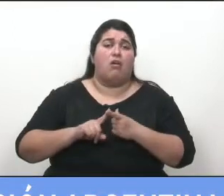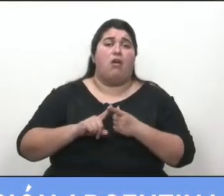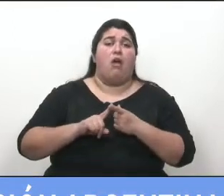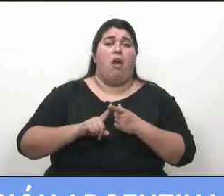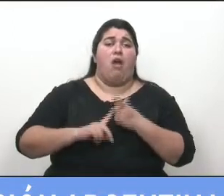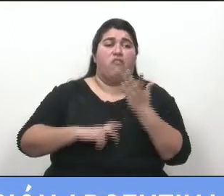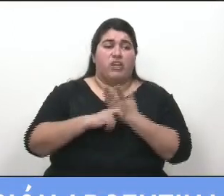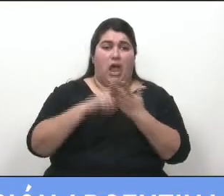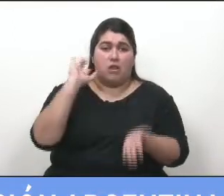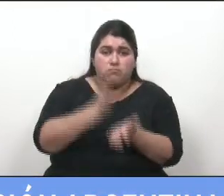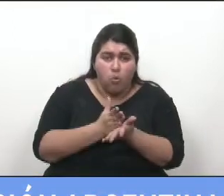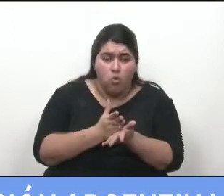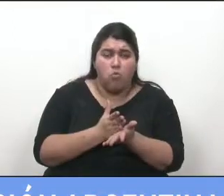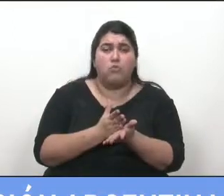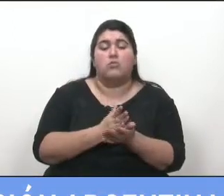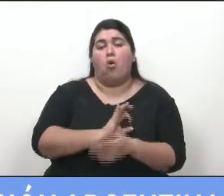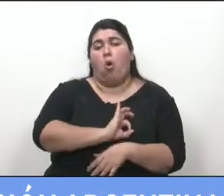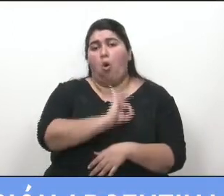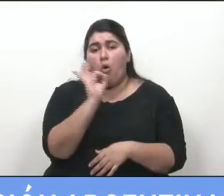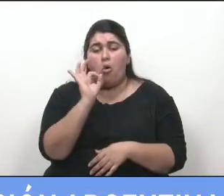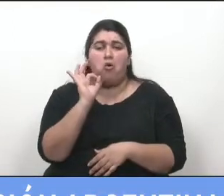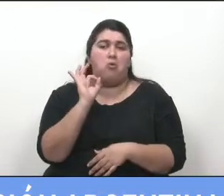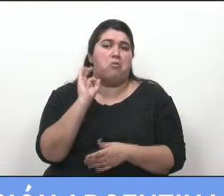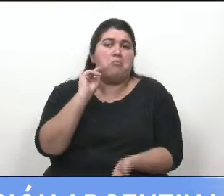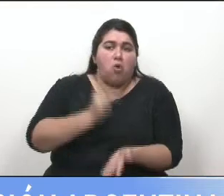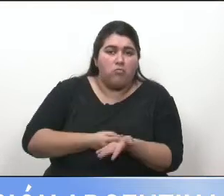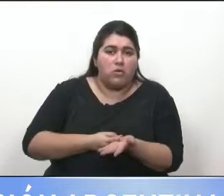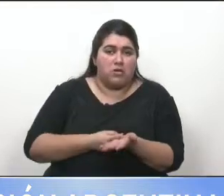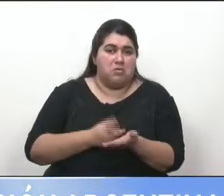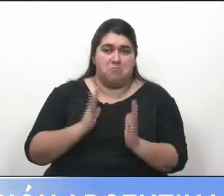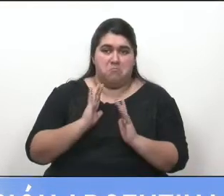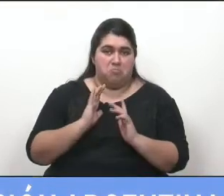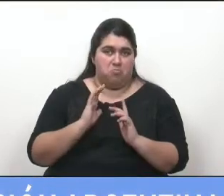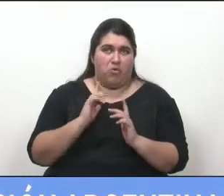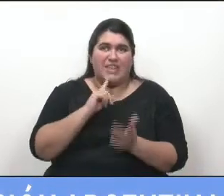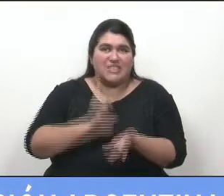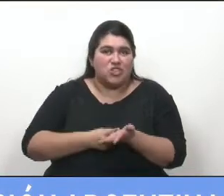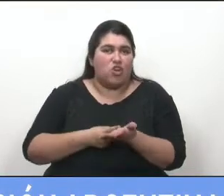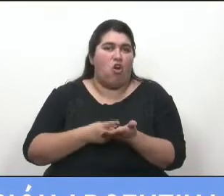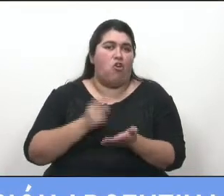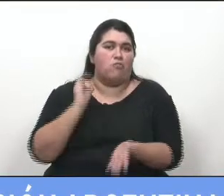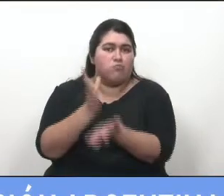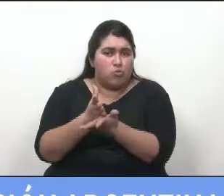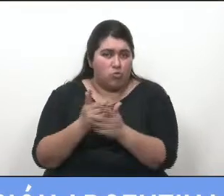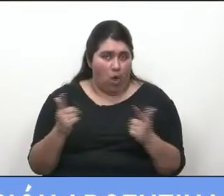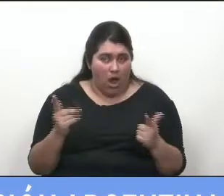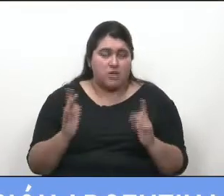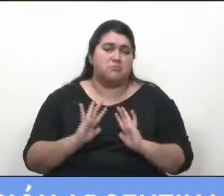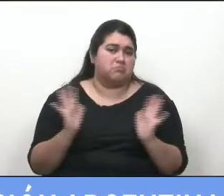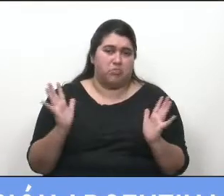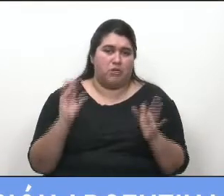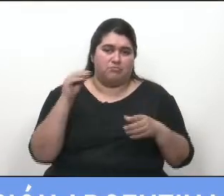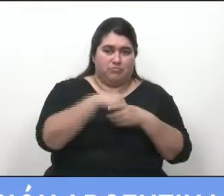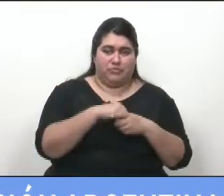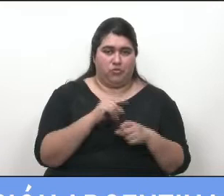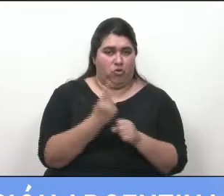cumplidos, otro tipo de condenas mientras no estén cumplidas, y las autoridades públicas de máximo nivel de